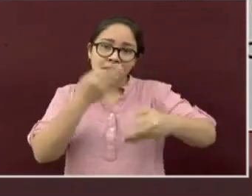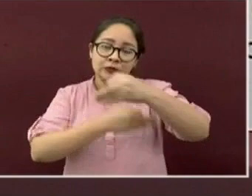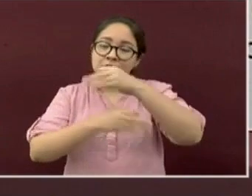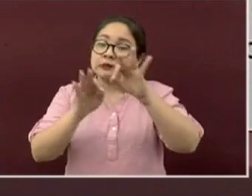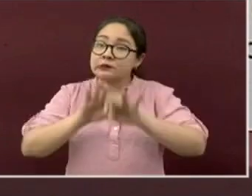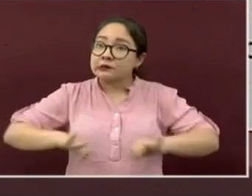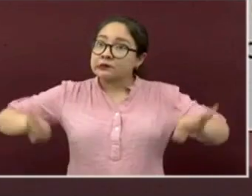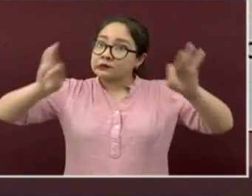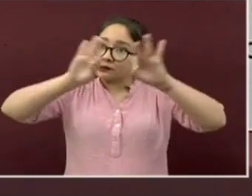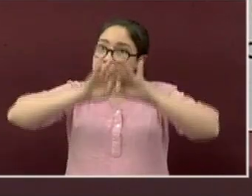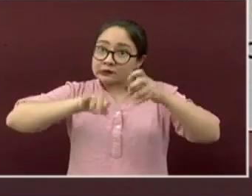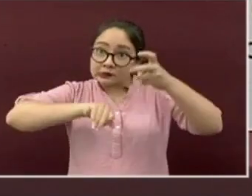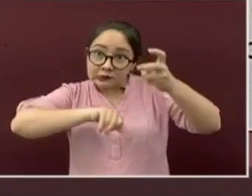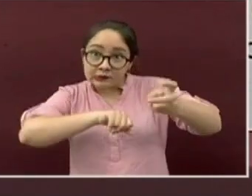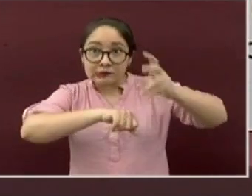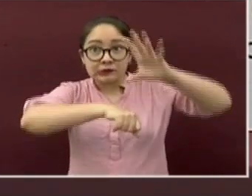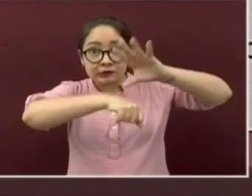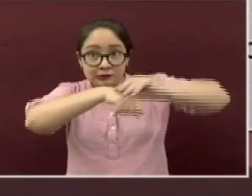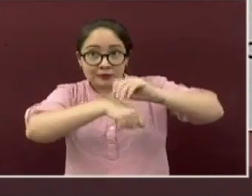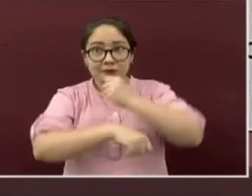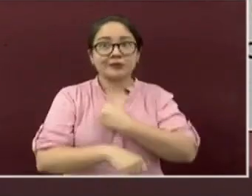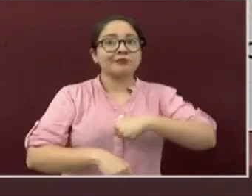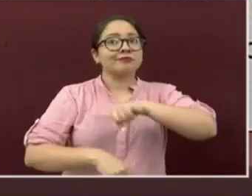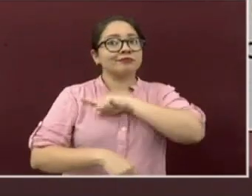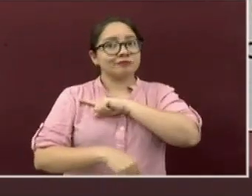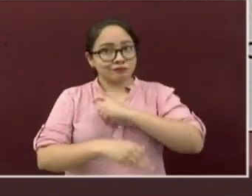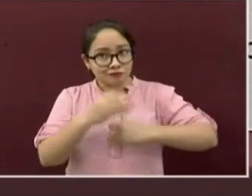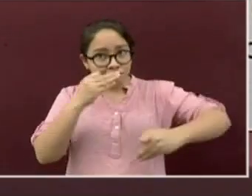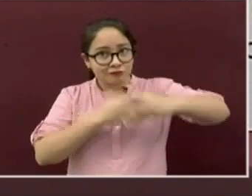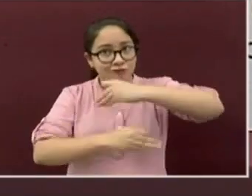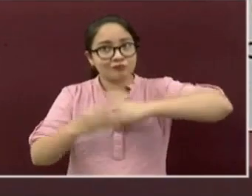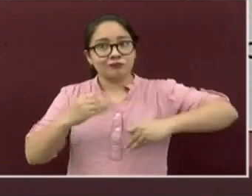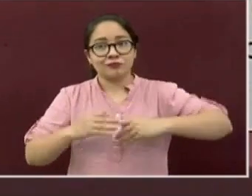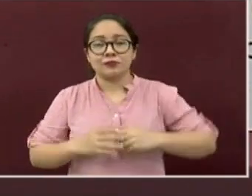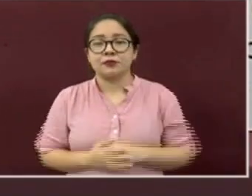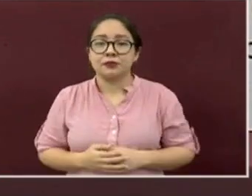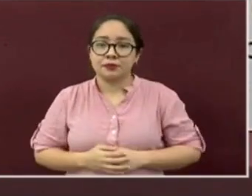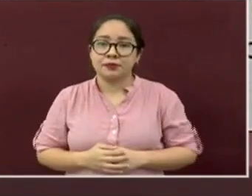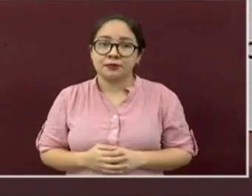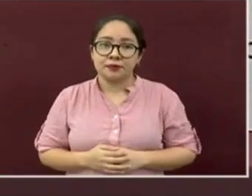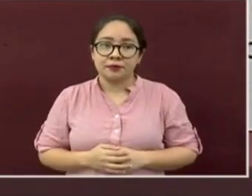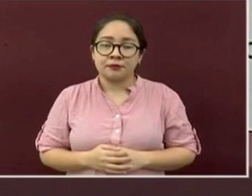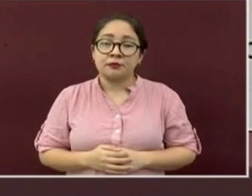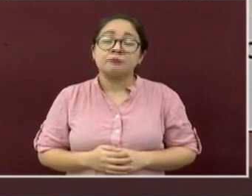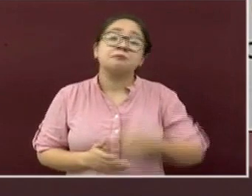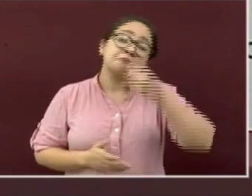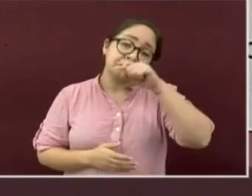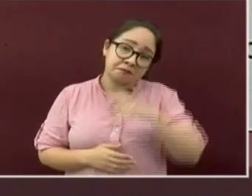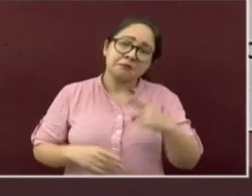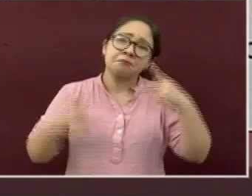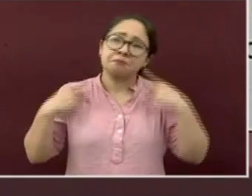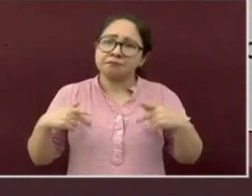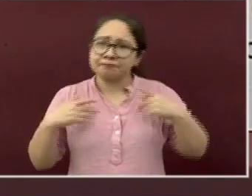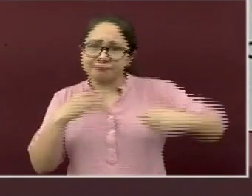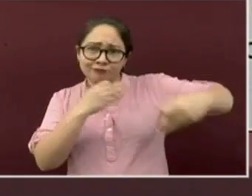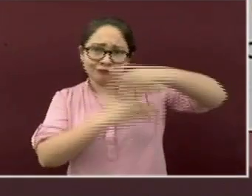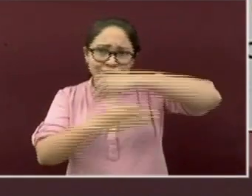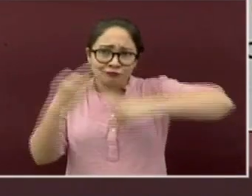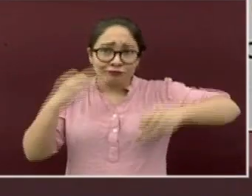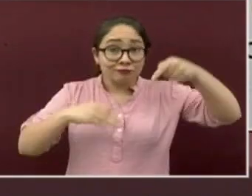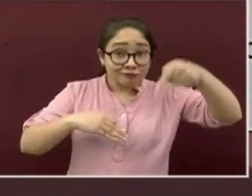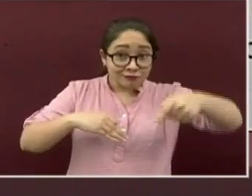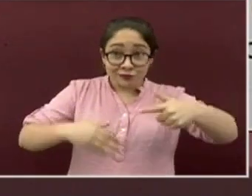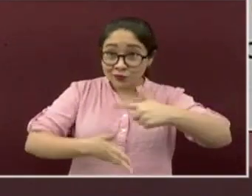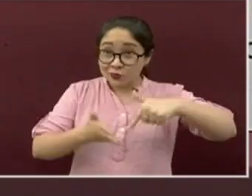dar estos permisos para la salud de todos. Asimismo, a toda la población de estos municipios,